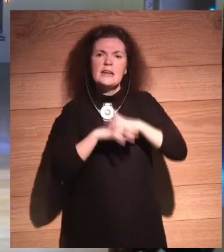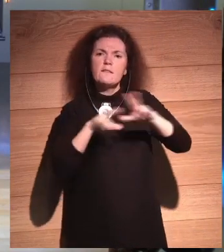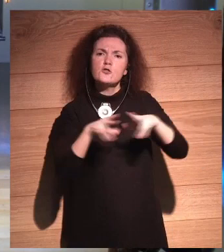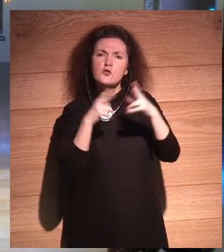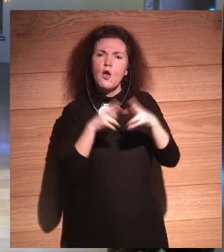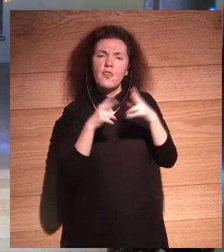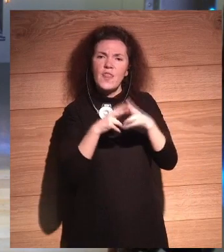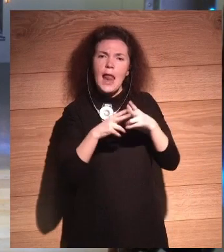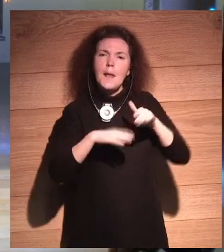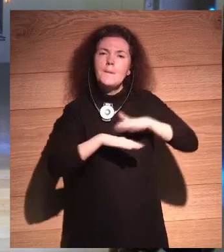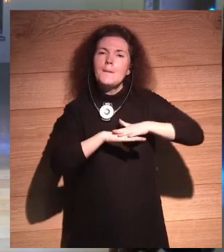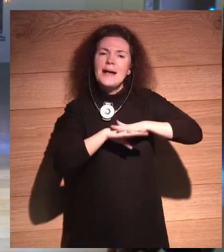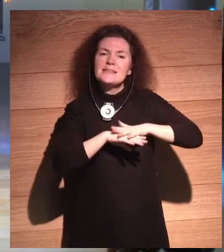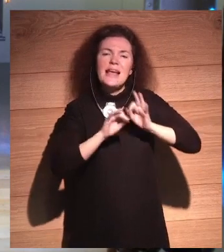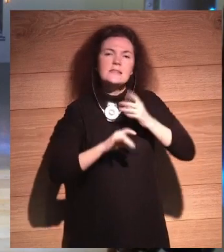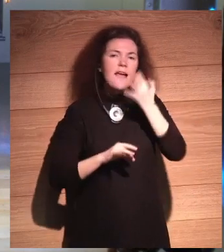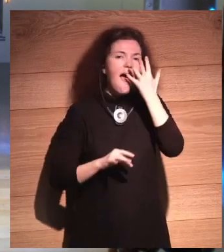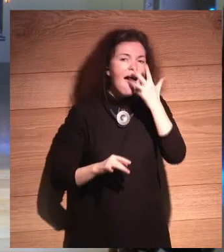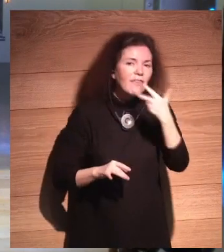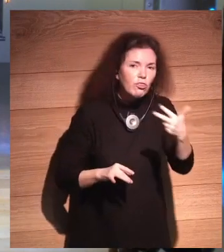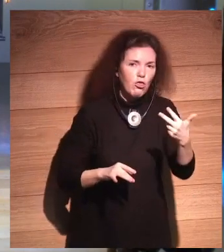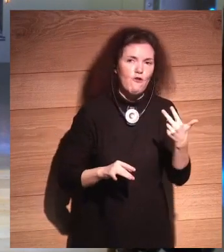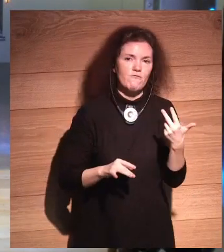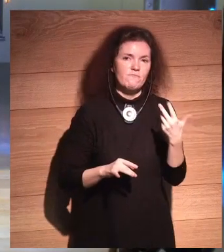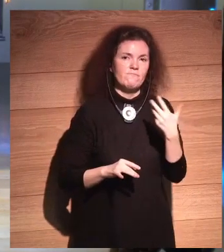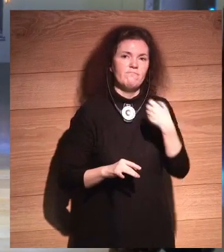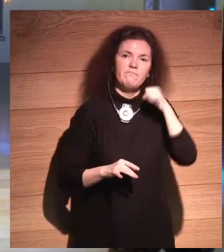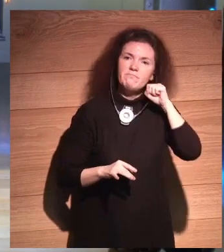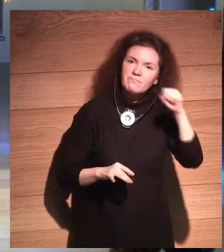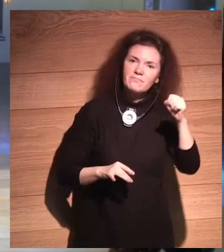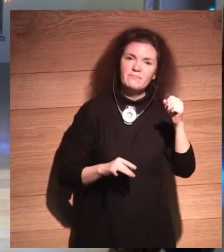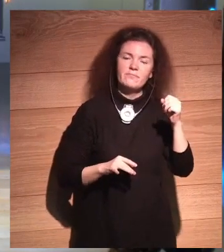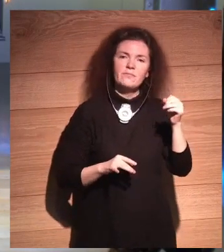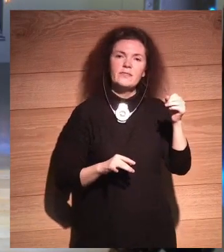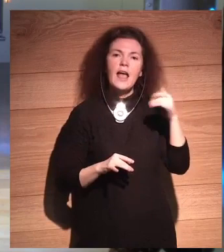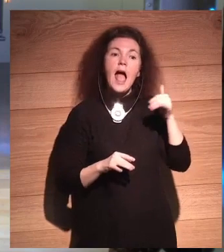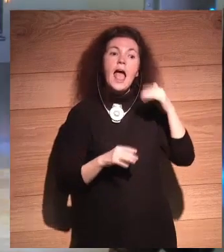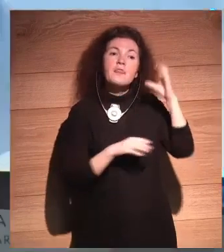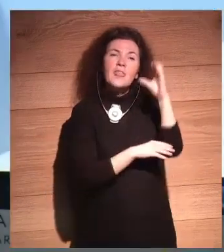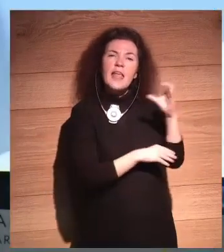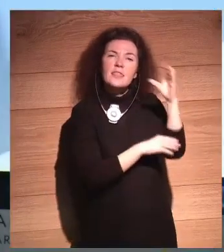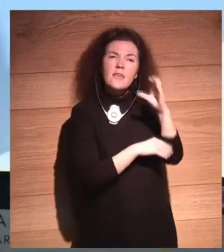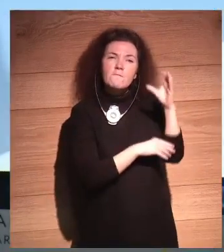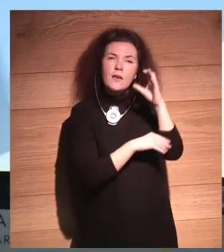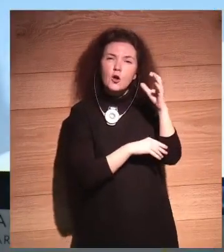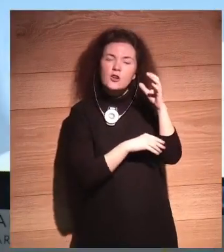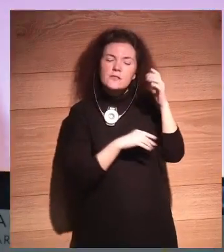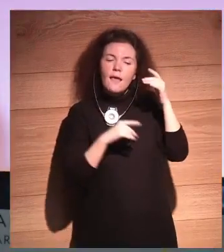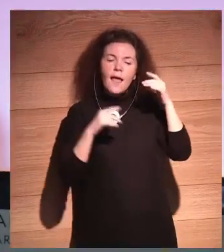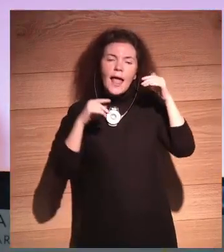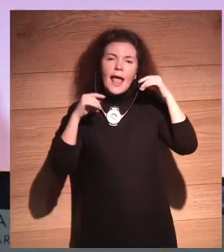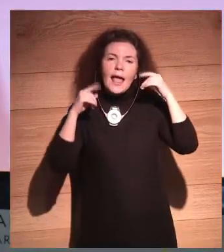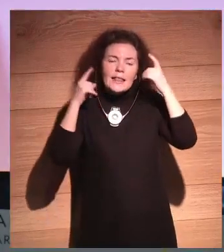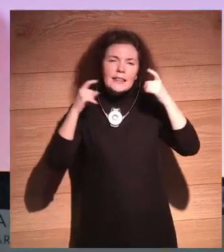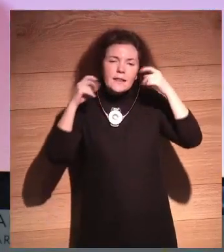sociales se basan en la adicción. Tienen muchos neurocientíficos intentando averiguar cómo podemos mantener